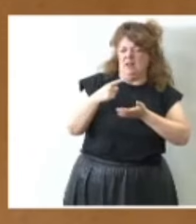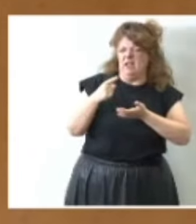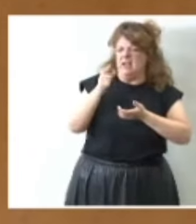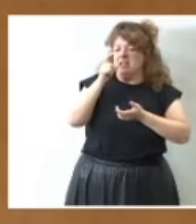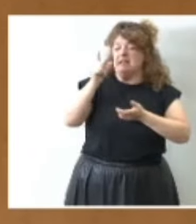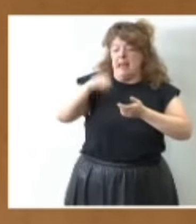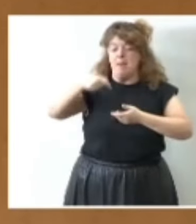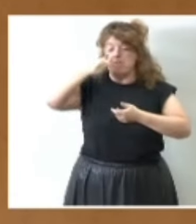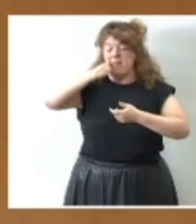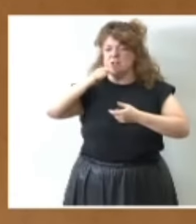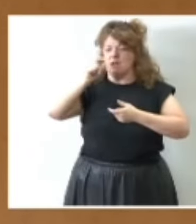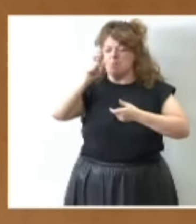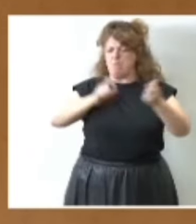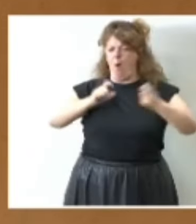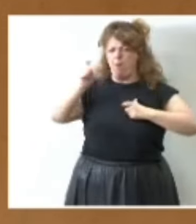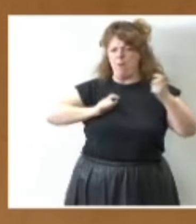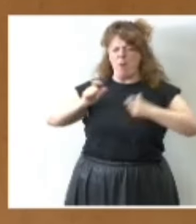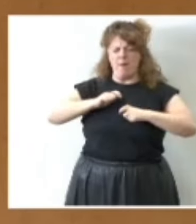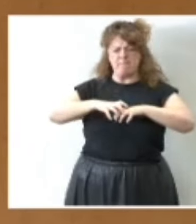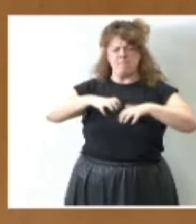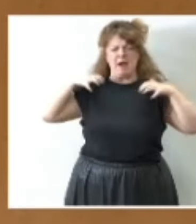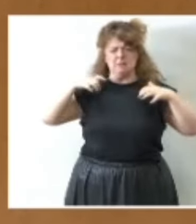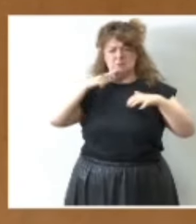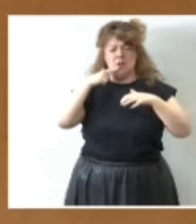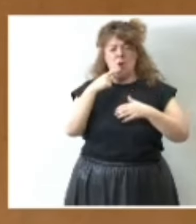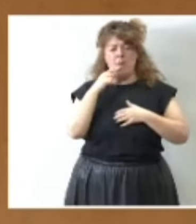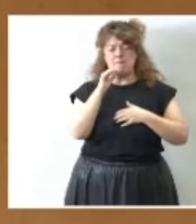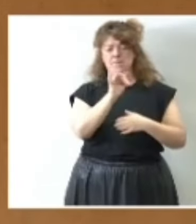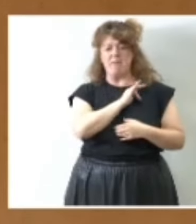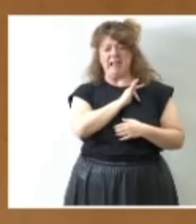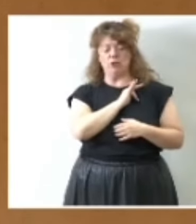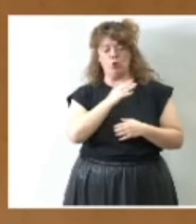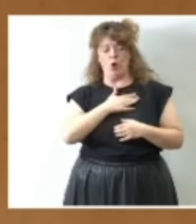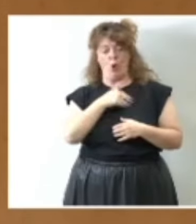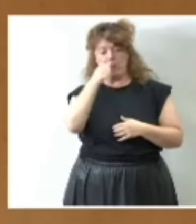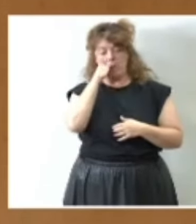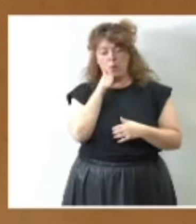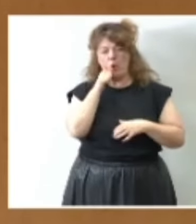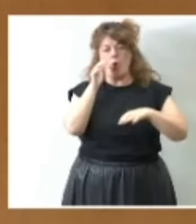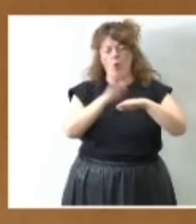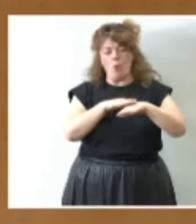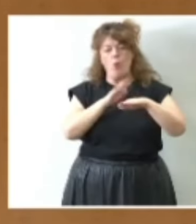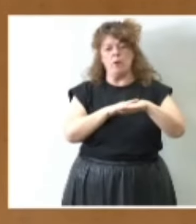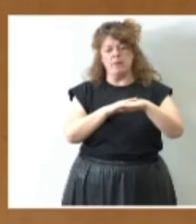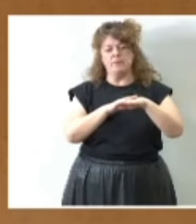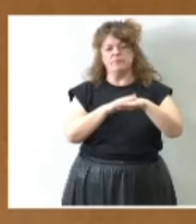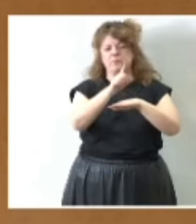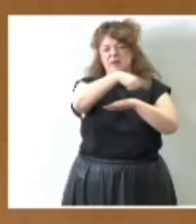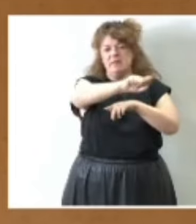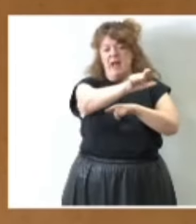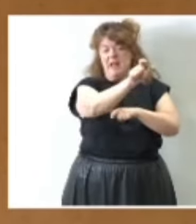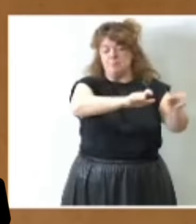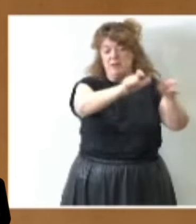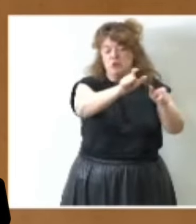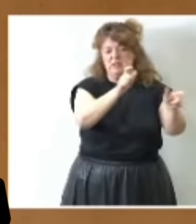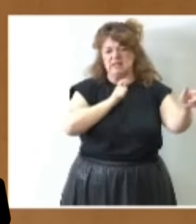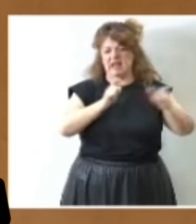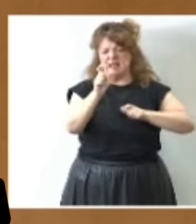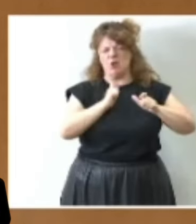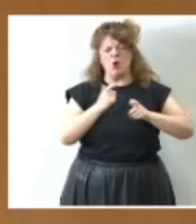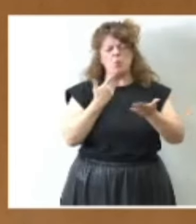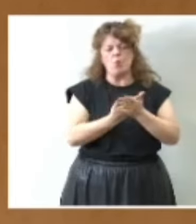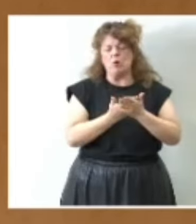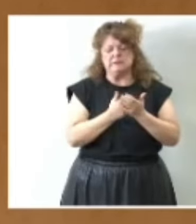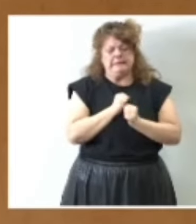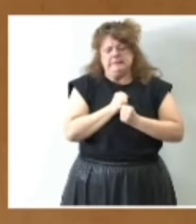insultos y eso desde luego no es de mérito suyo quizá sea más de mérito de los que le insultan y una cierta muestra de